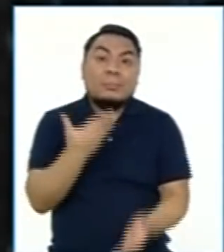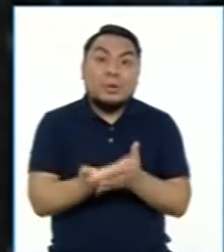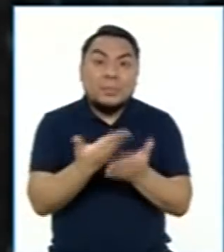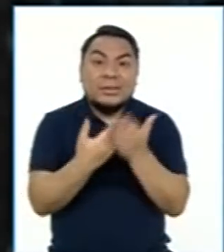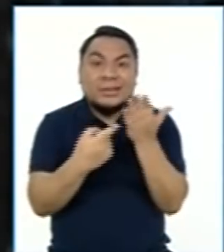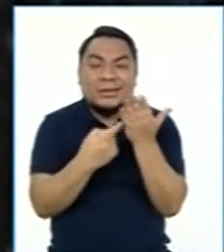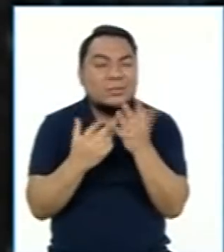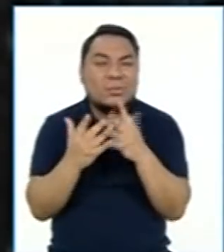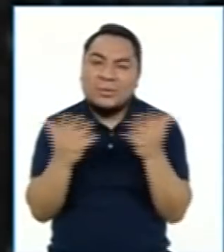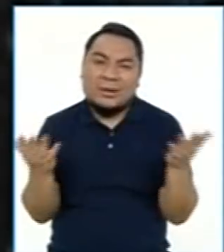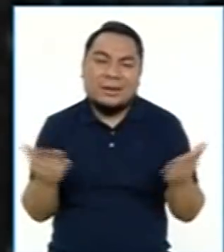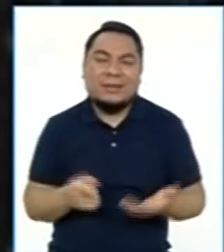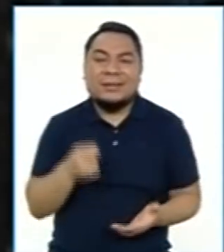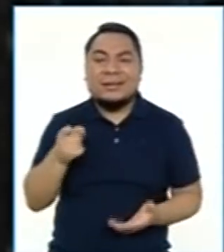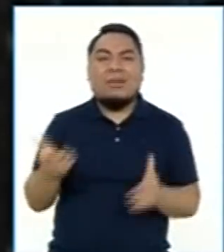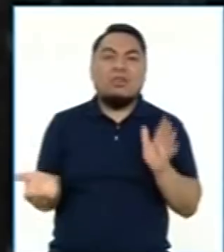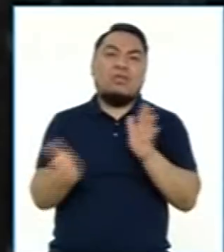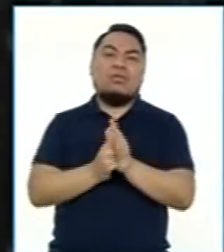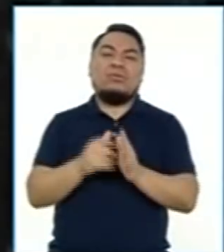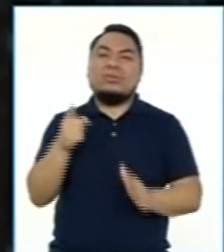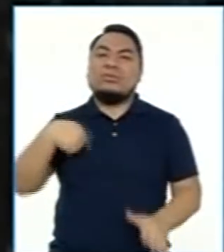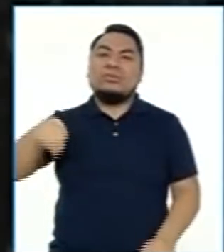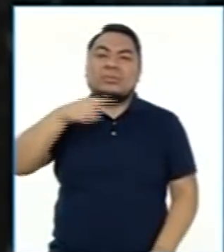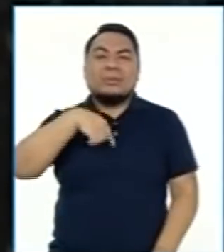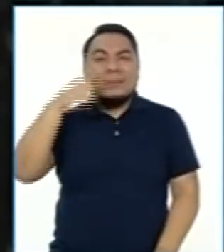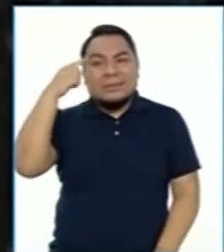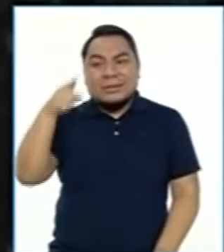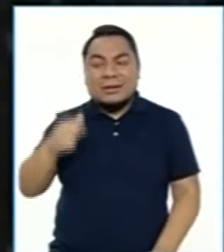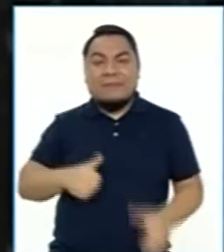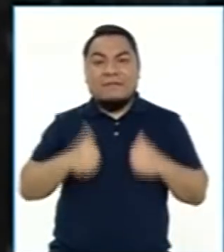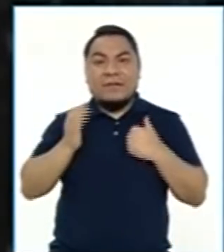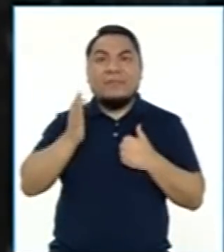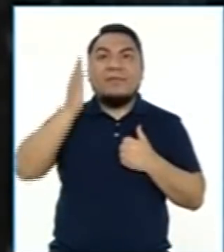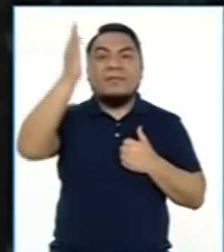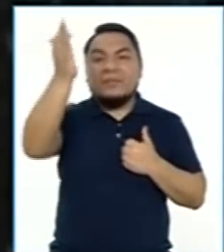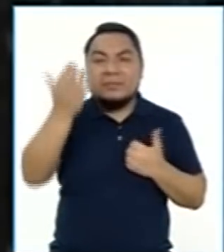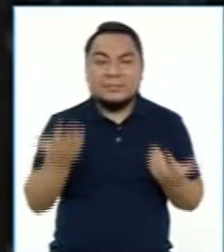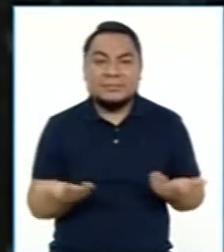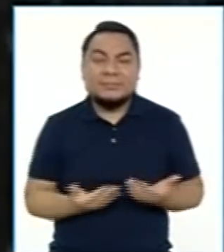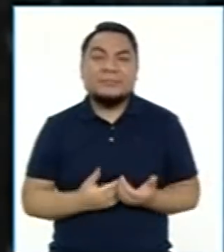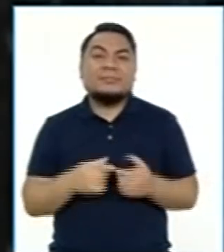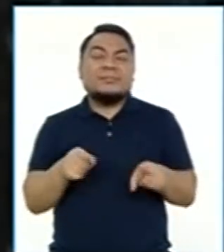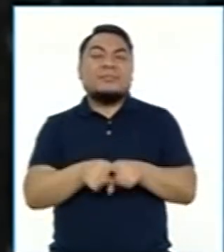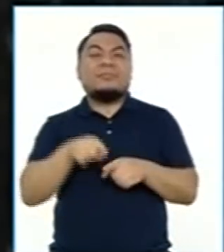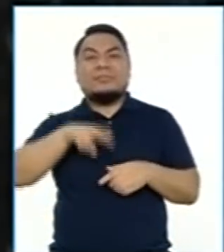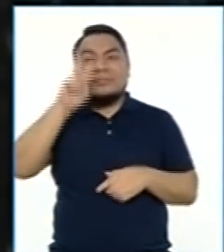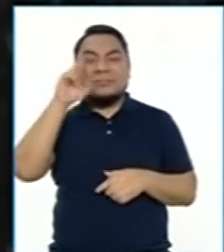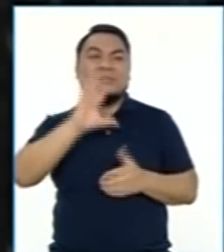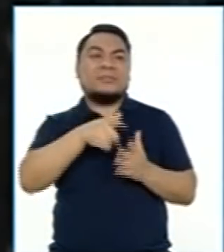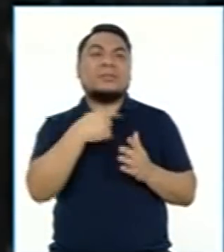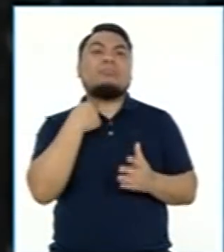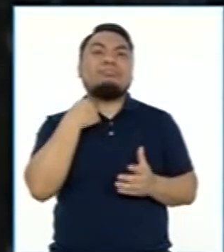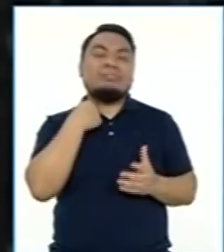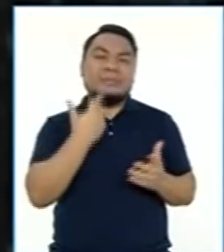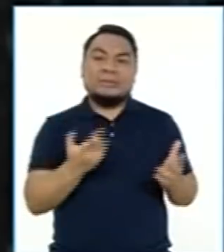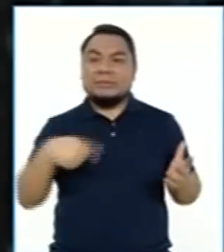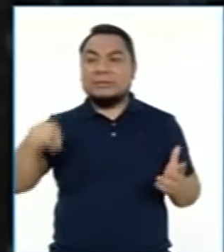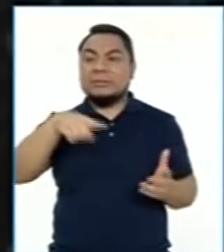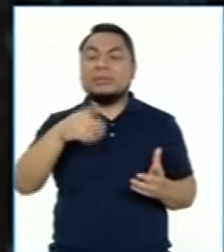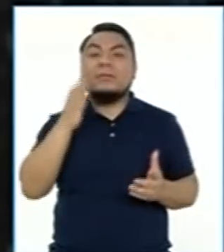adecuados, que justamente va en contra de toda la lógica de poder no hipotecar el futuro del país y poder